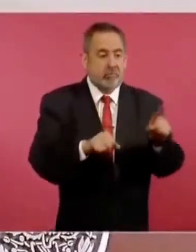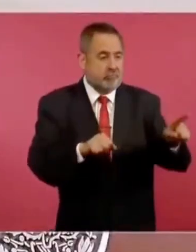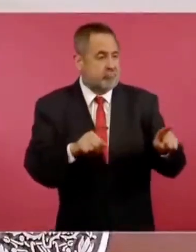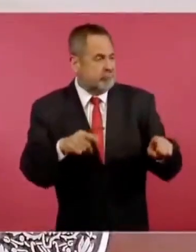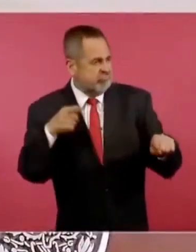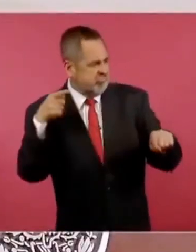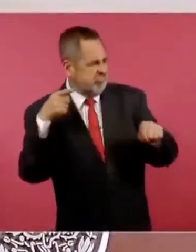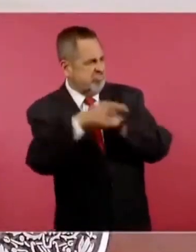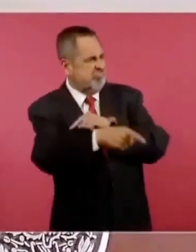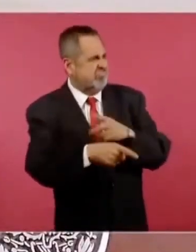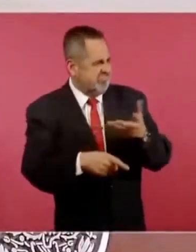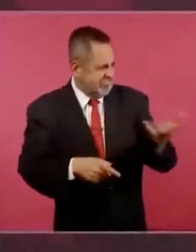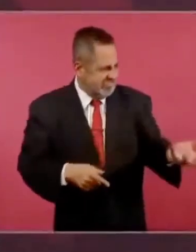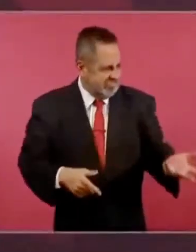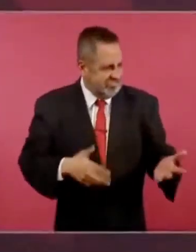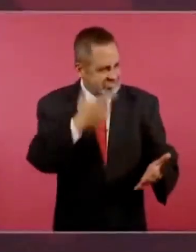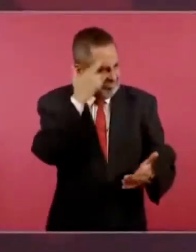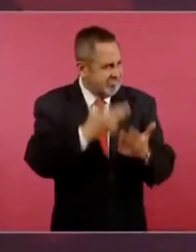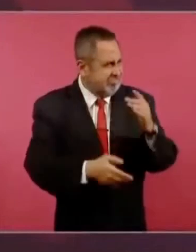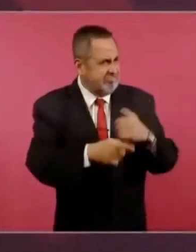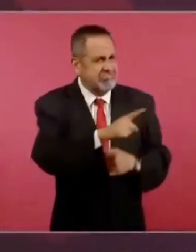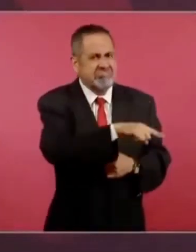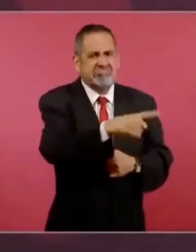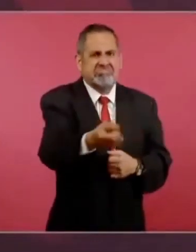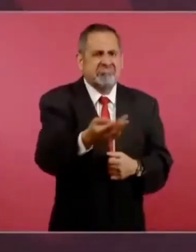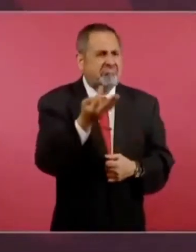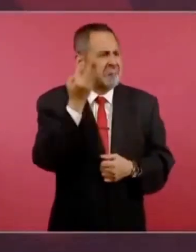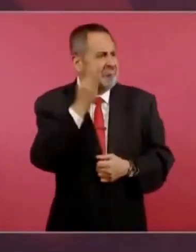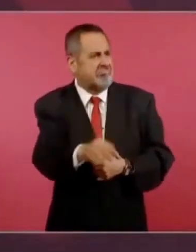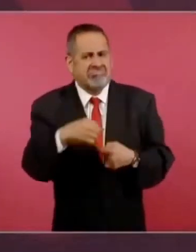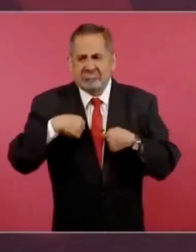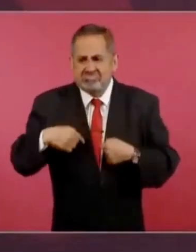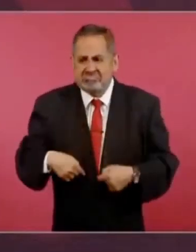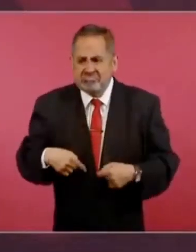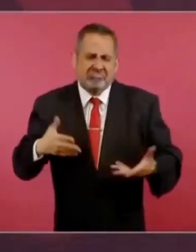que consideraba actos de traición a la patria.